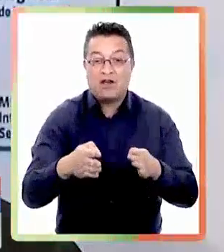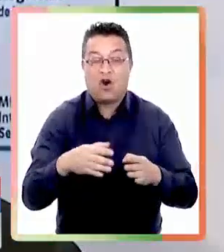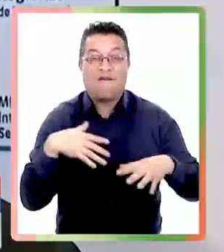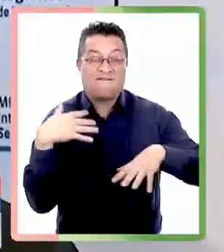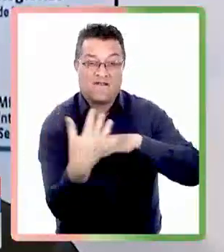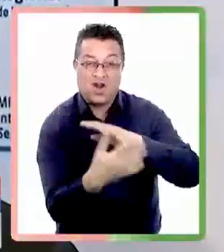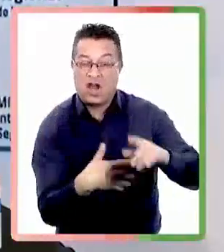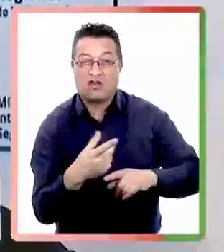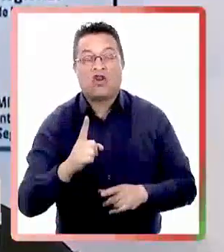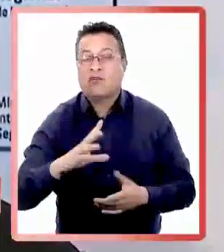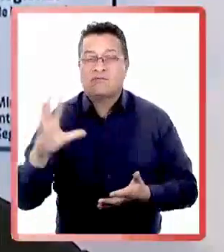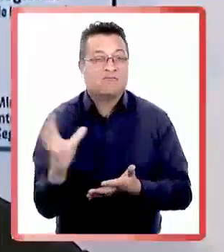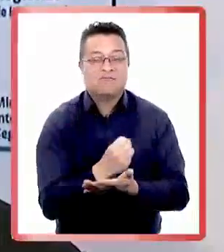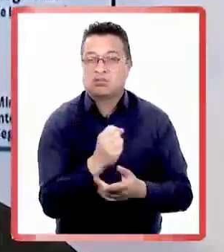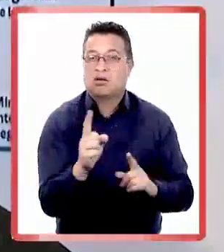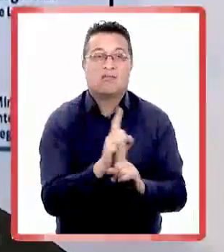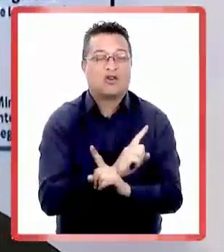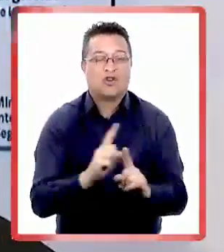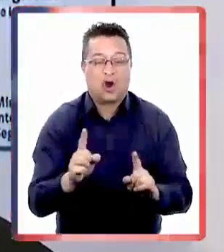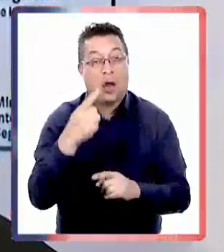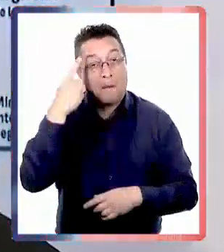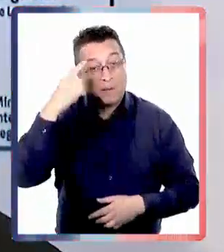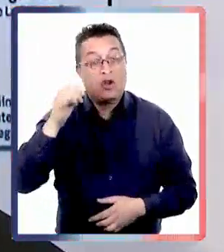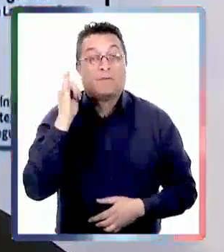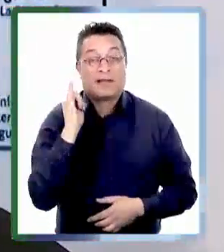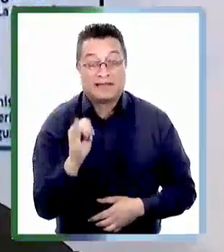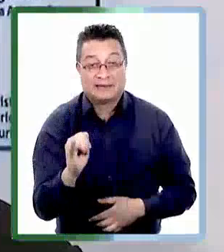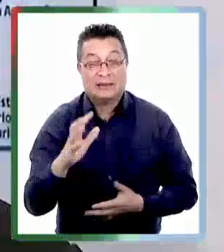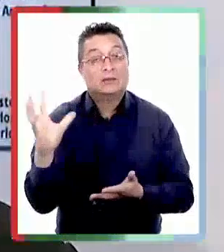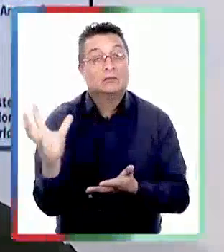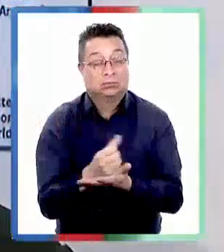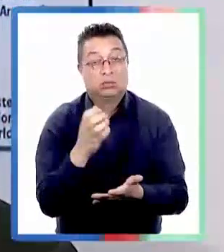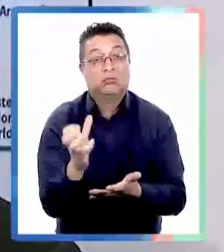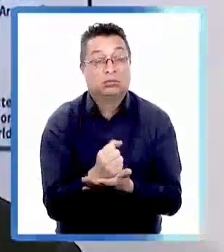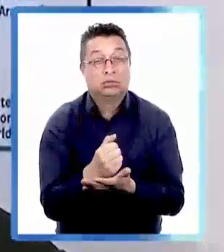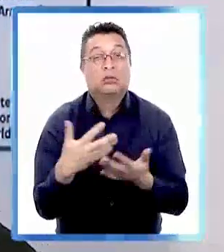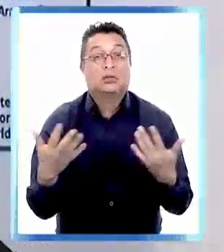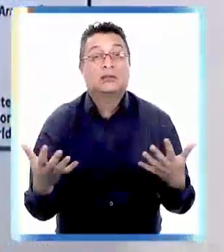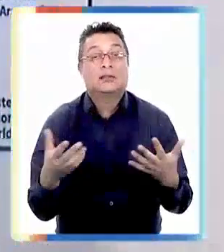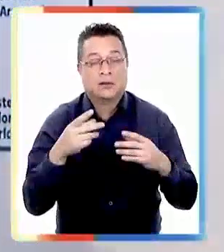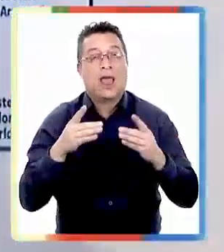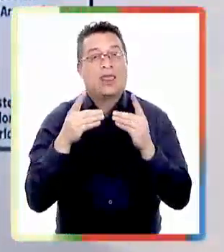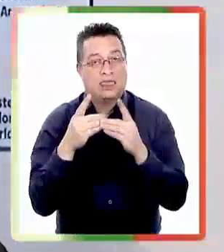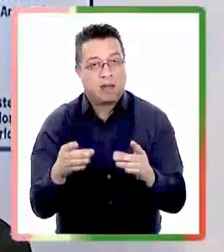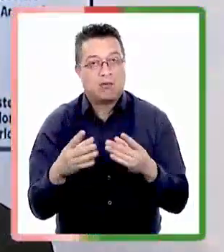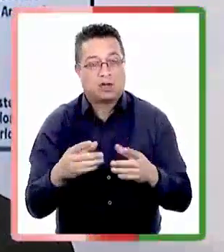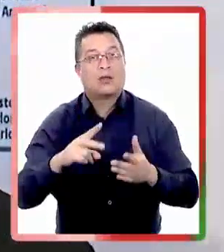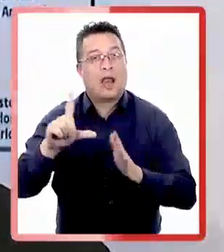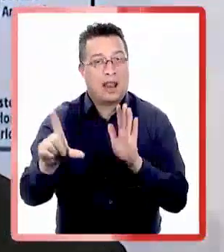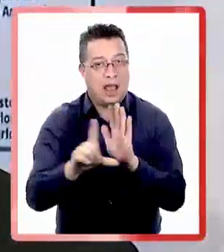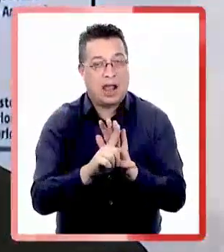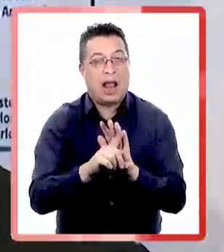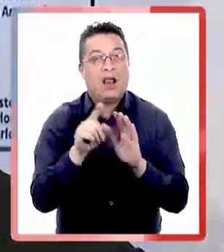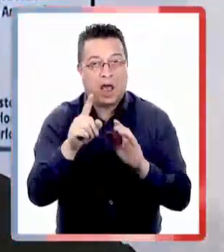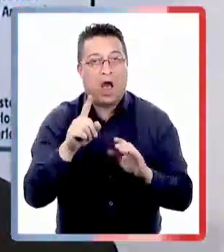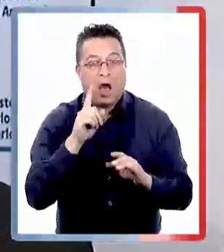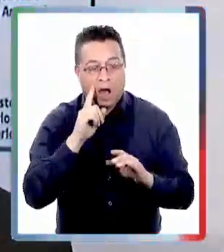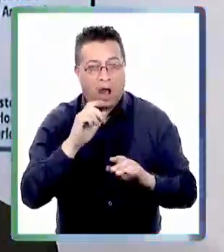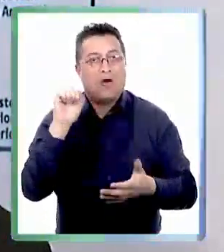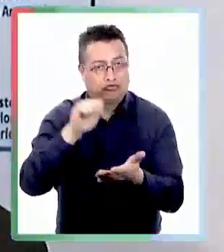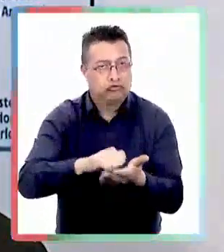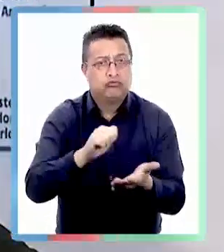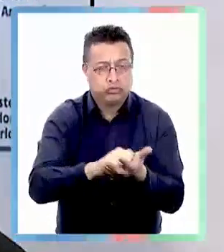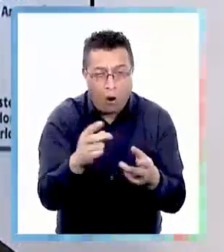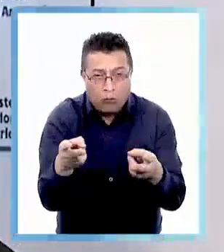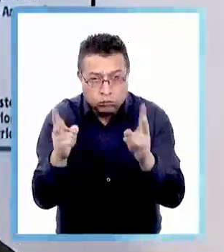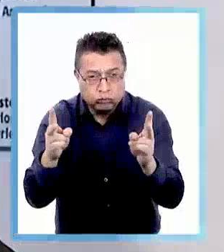camino de los actos violentos no consigue resultados pero sí se consiguen resultados a través de medios democráticos de medios legítimos